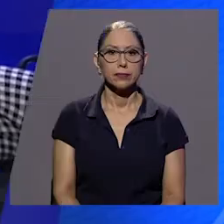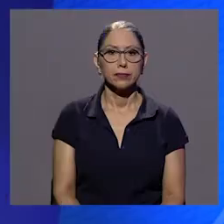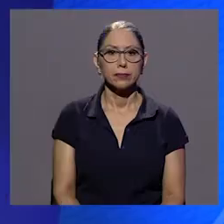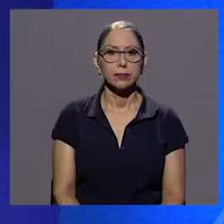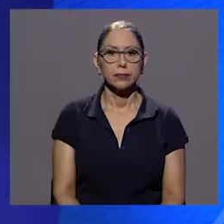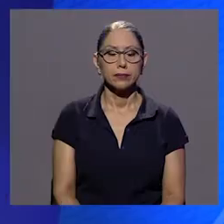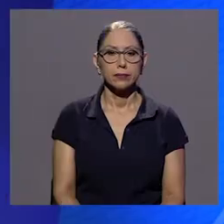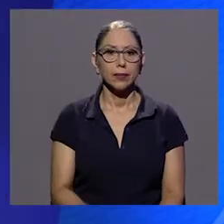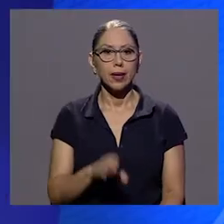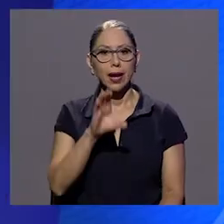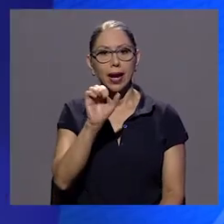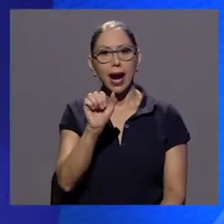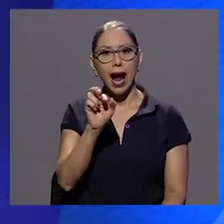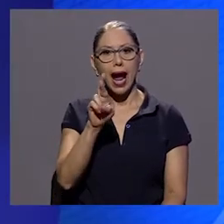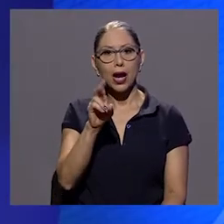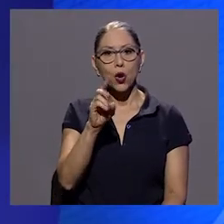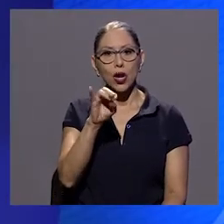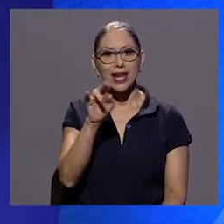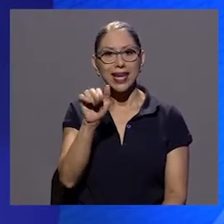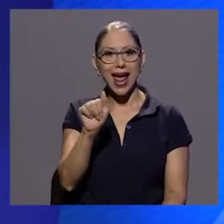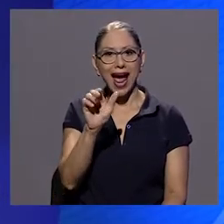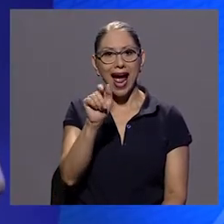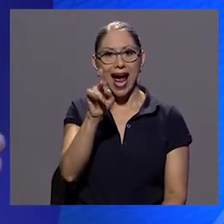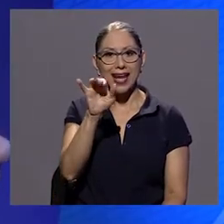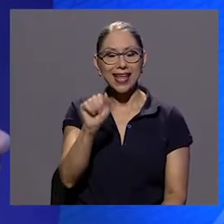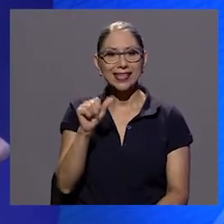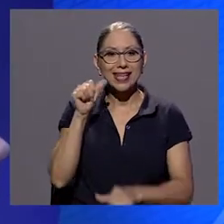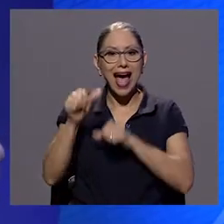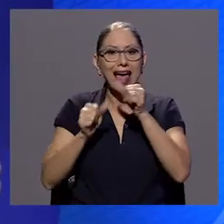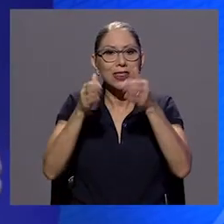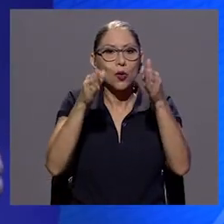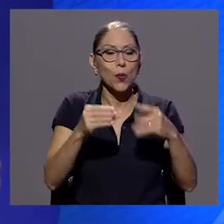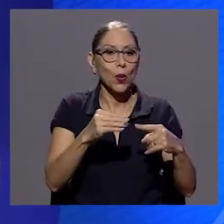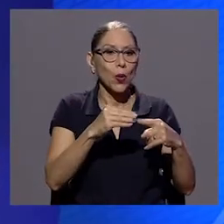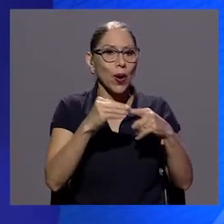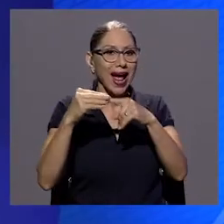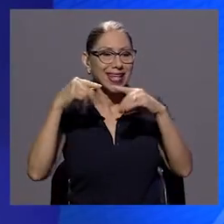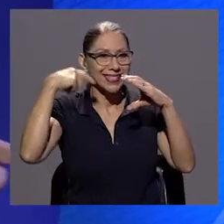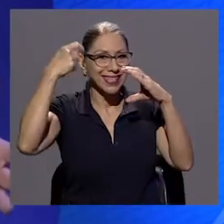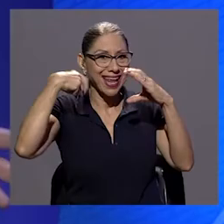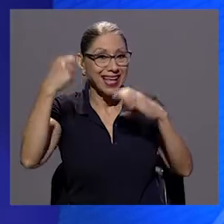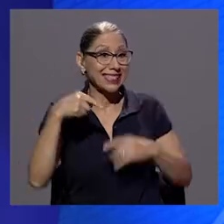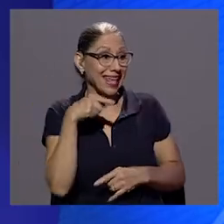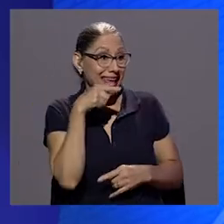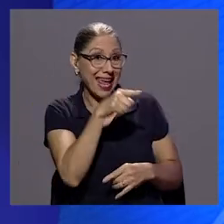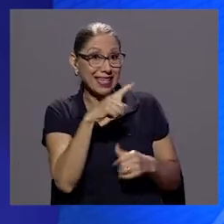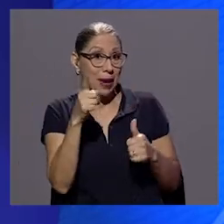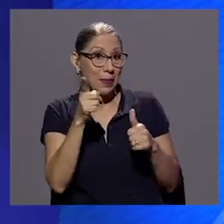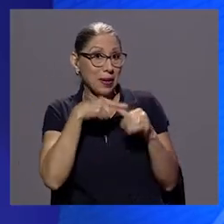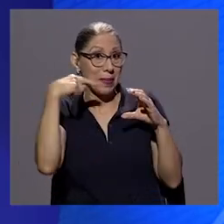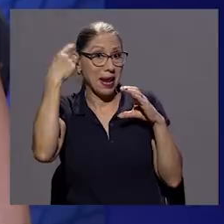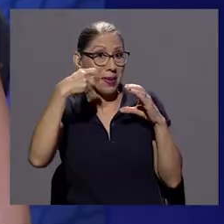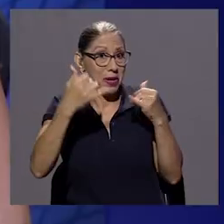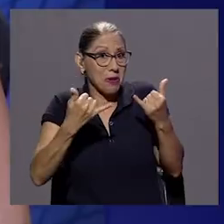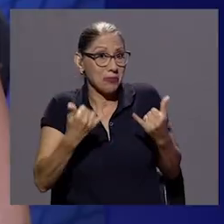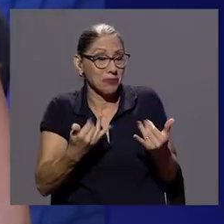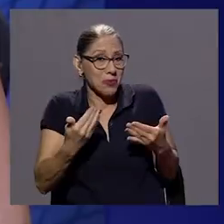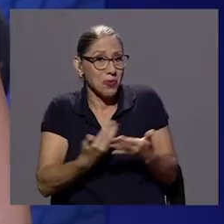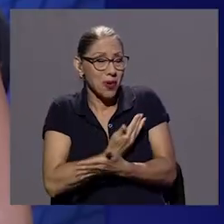Carolina Arias es antropóloga y cineasta ella estrena su primera película